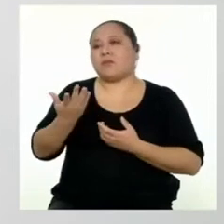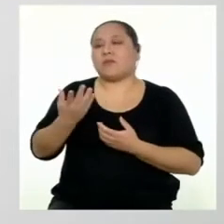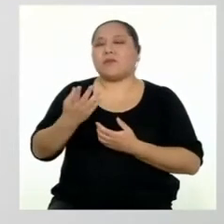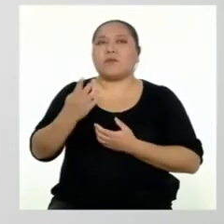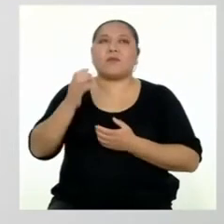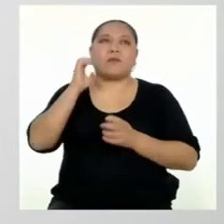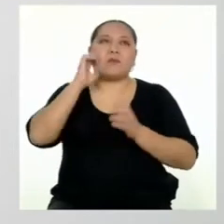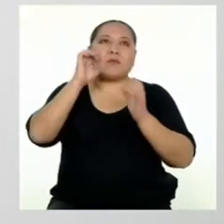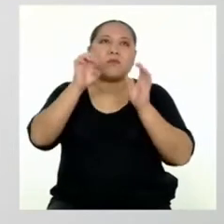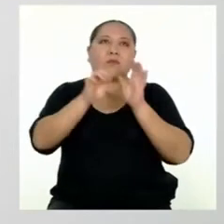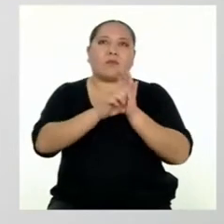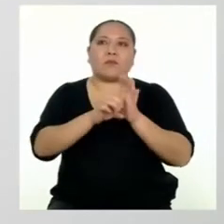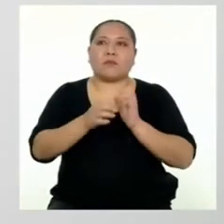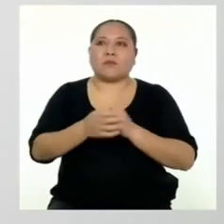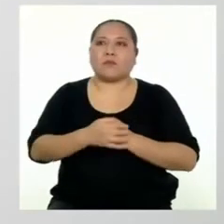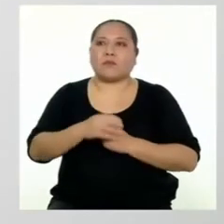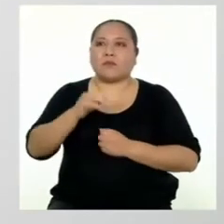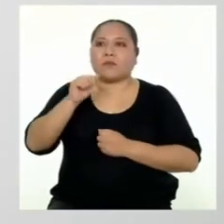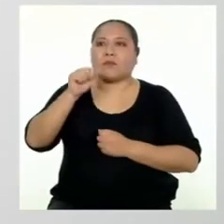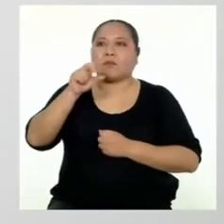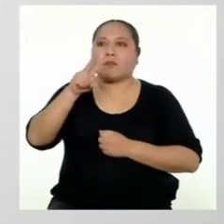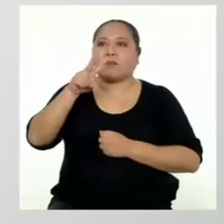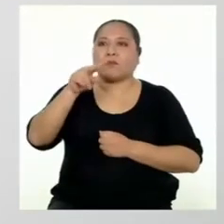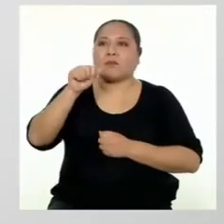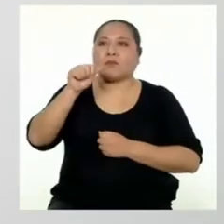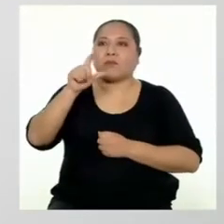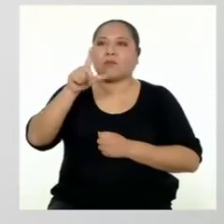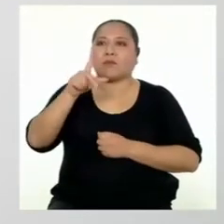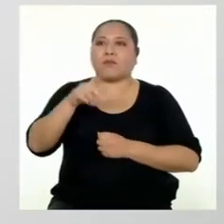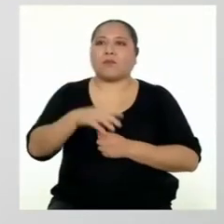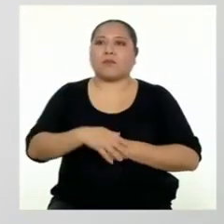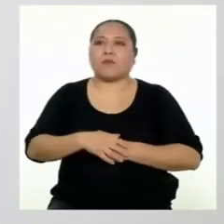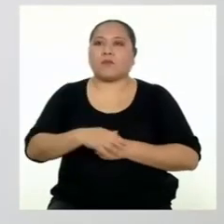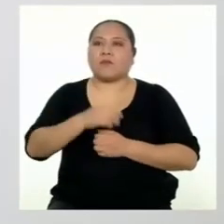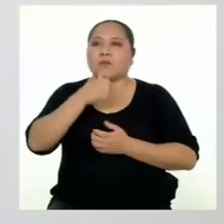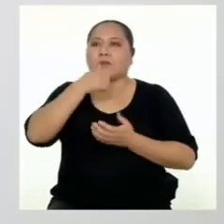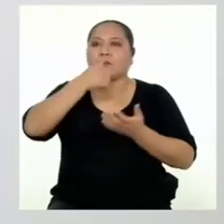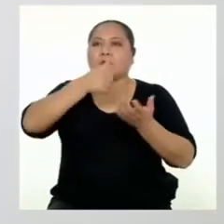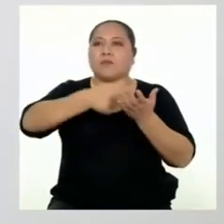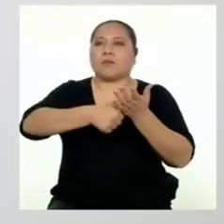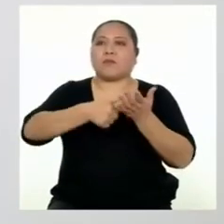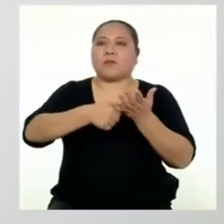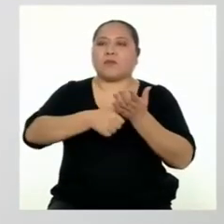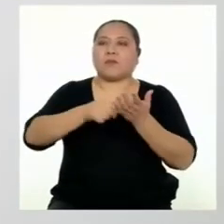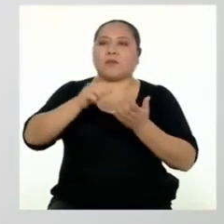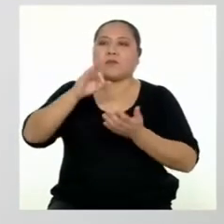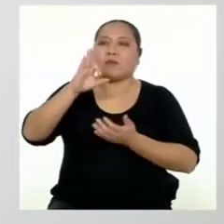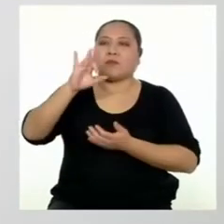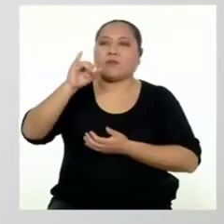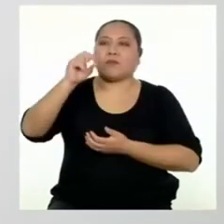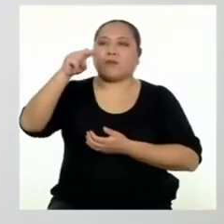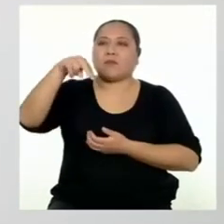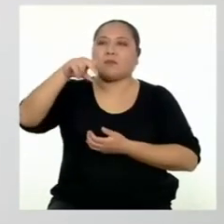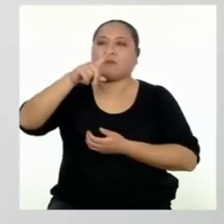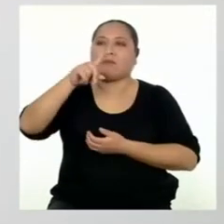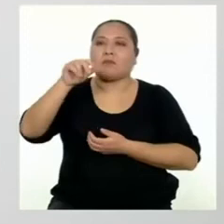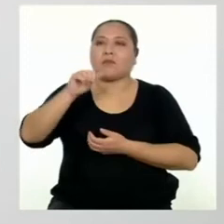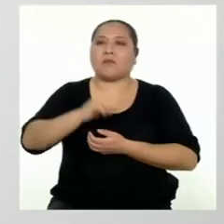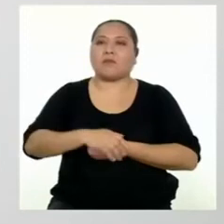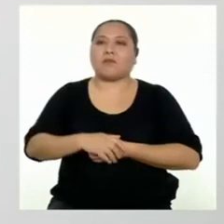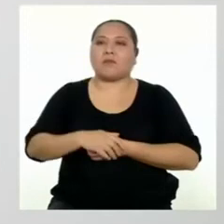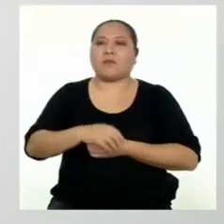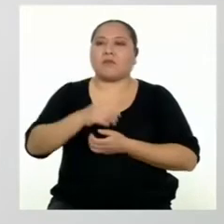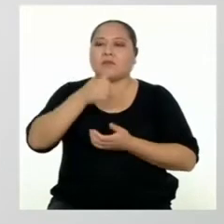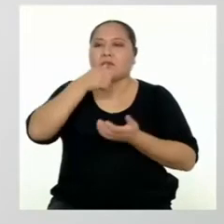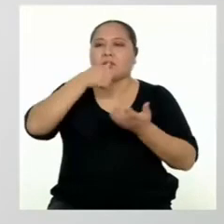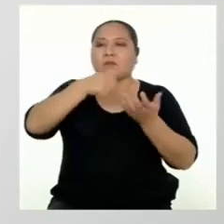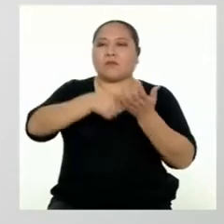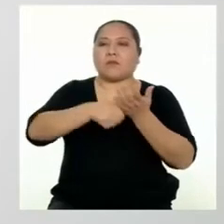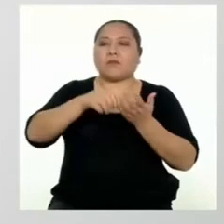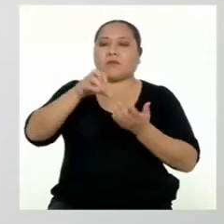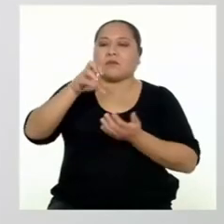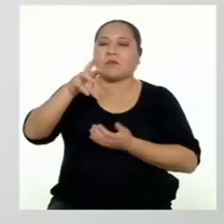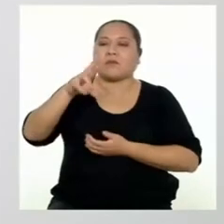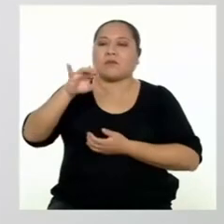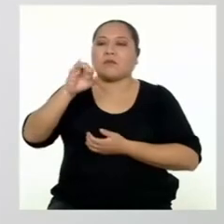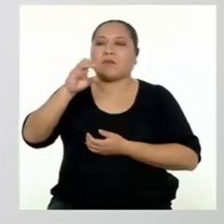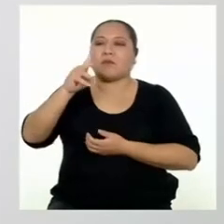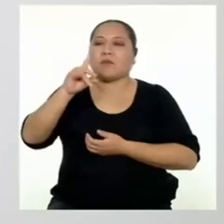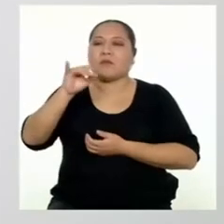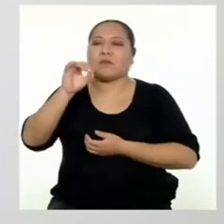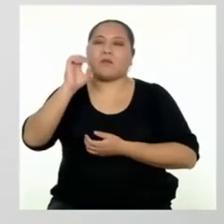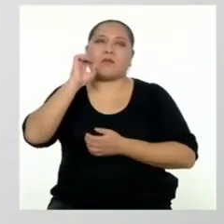comunes son el aval, la carta fianza y la carta de créditos. Por ejemplo,